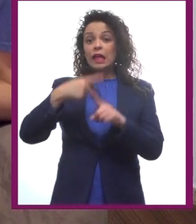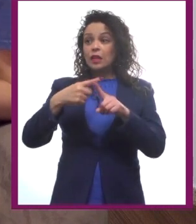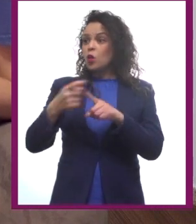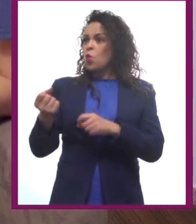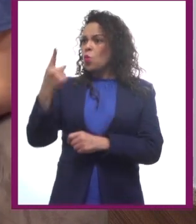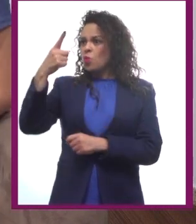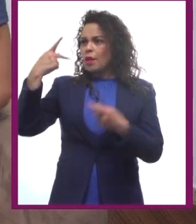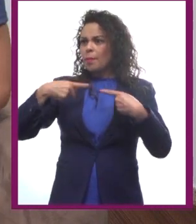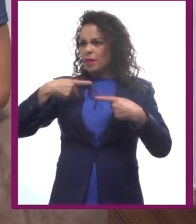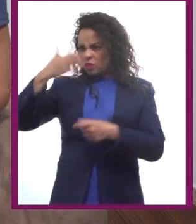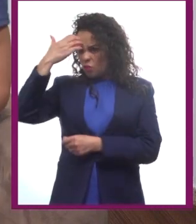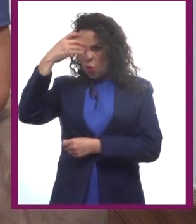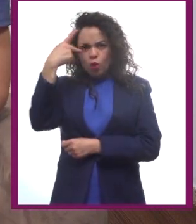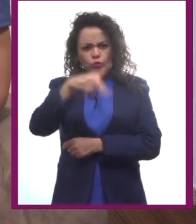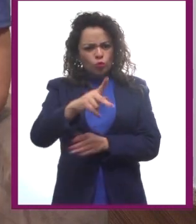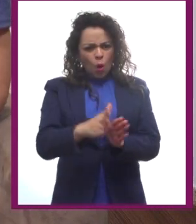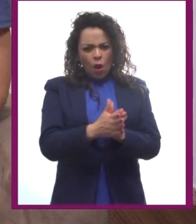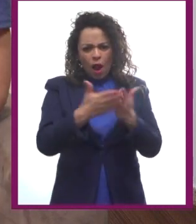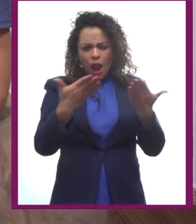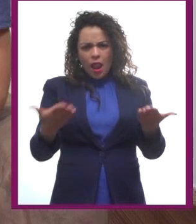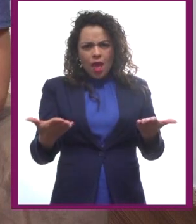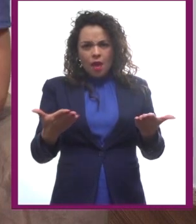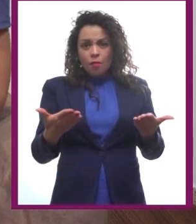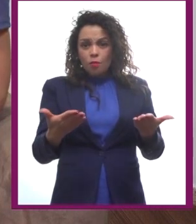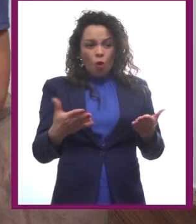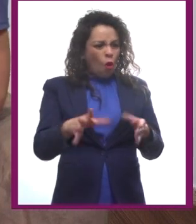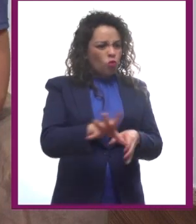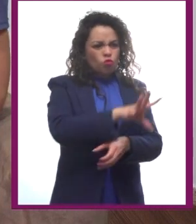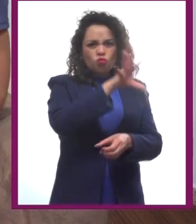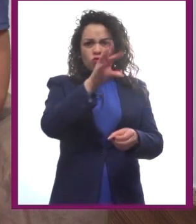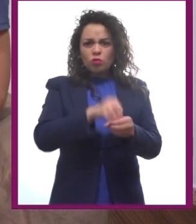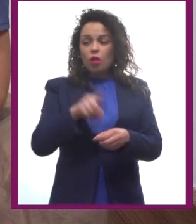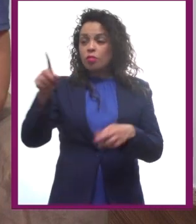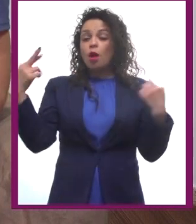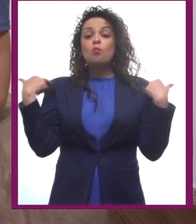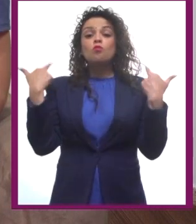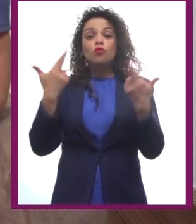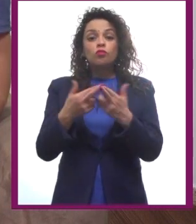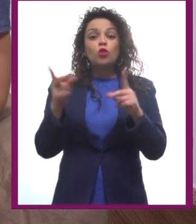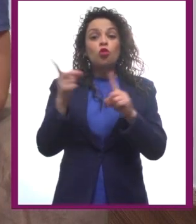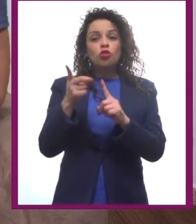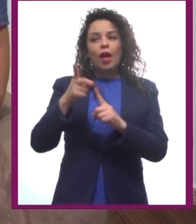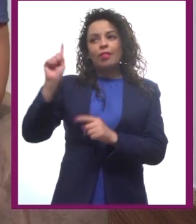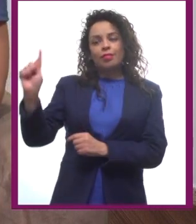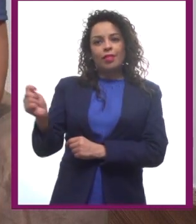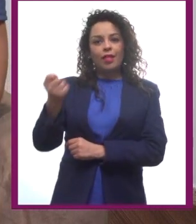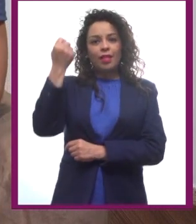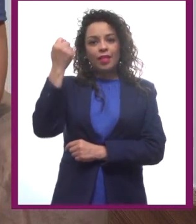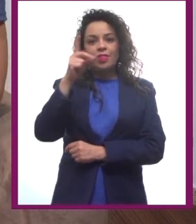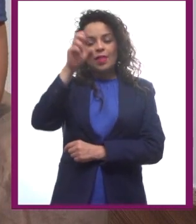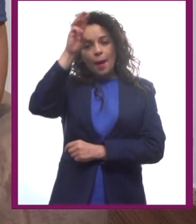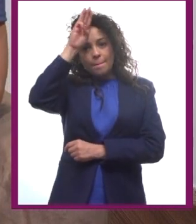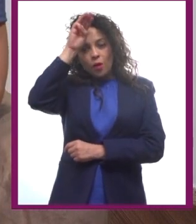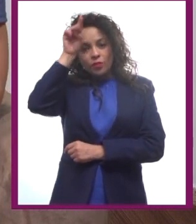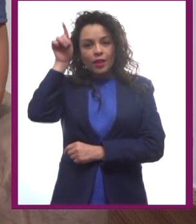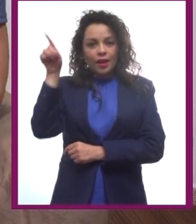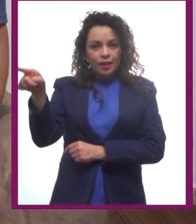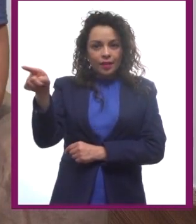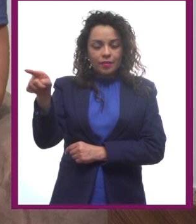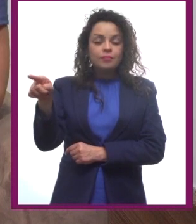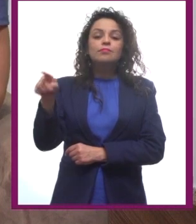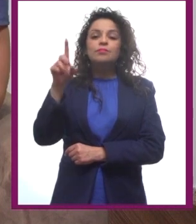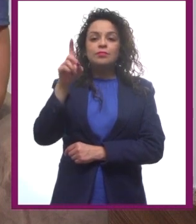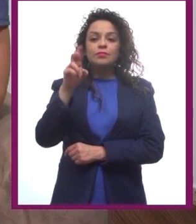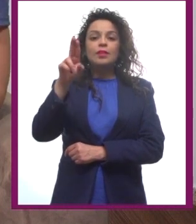de principio a fin. Es profesor de guionismo y narrativa audiovisual en el TEC de Monterrey. El doctor en letras, Armín